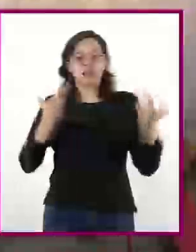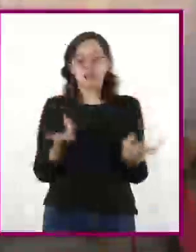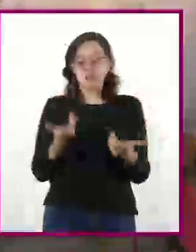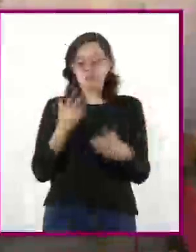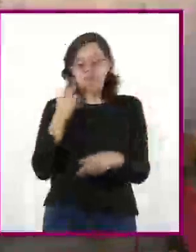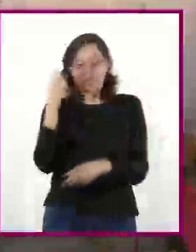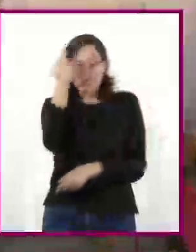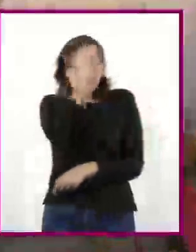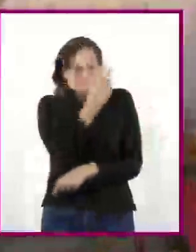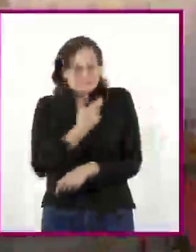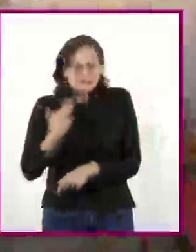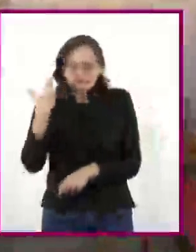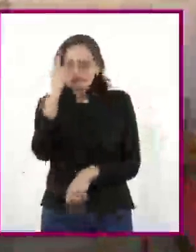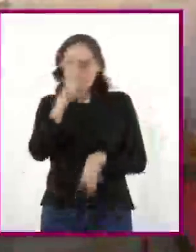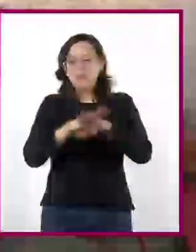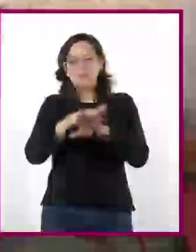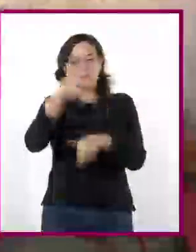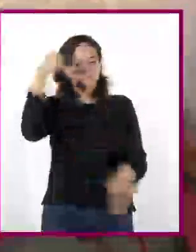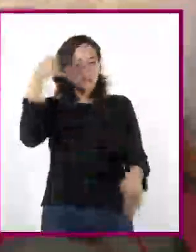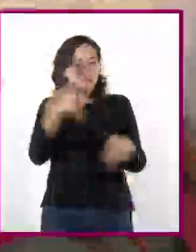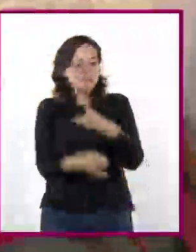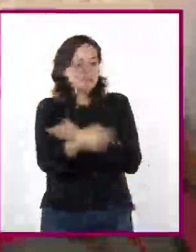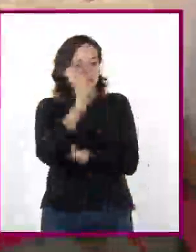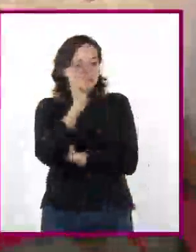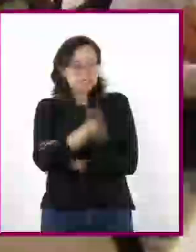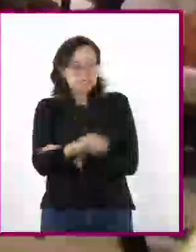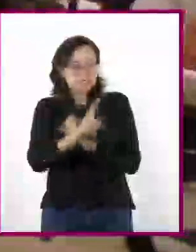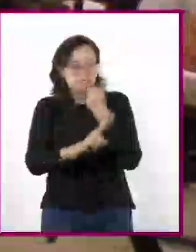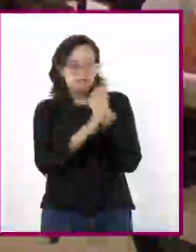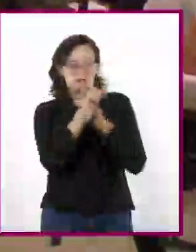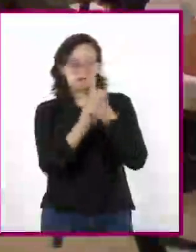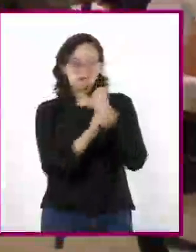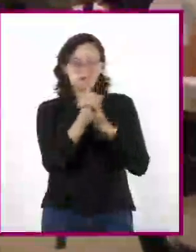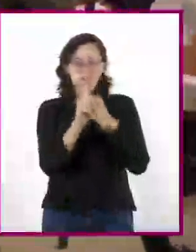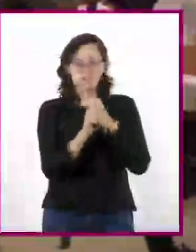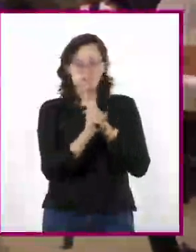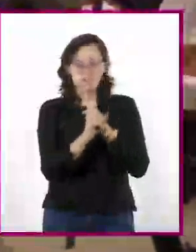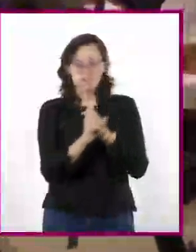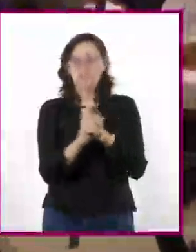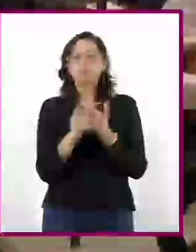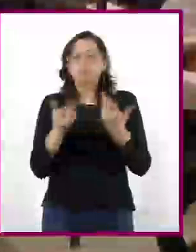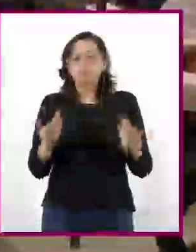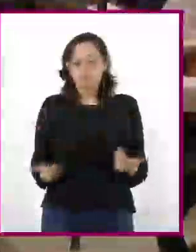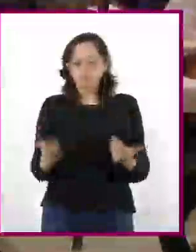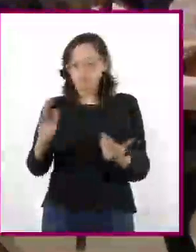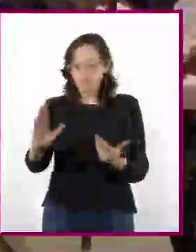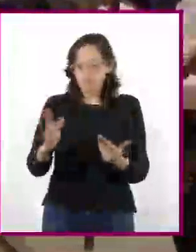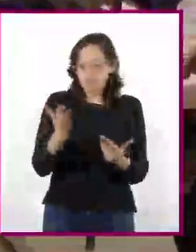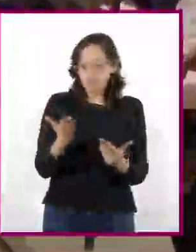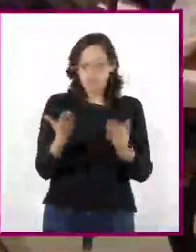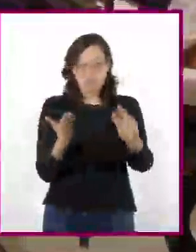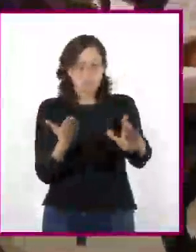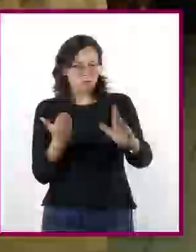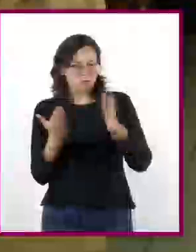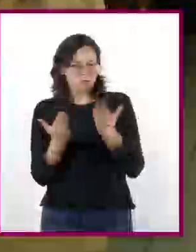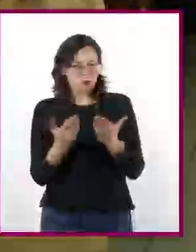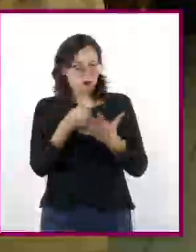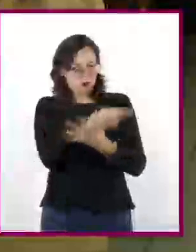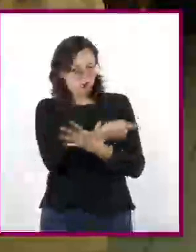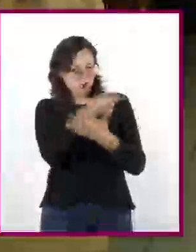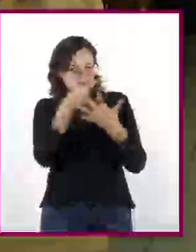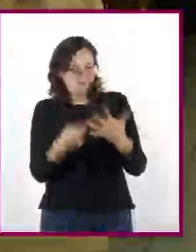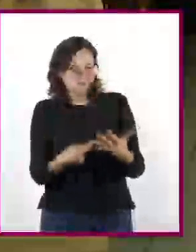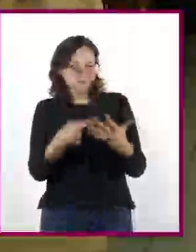examinar detalladamente el fenómeno o problemática, separando o considerando de manera individual sus partes,